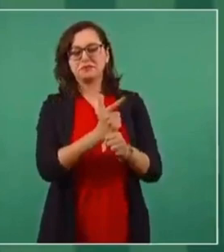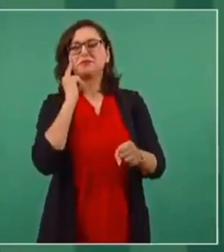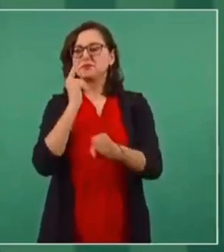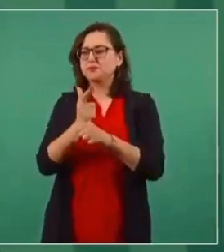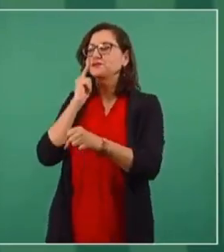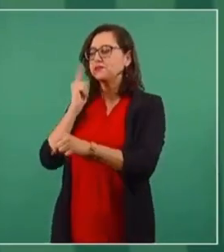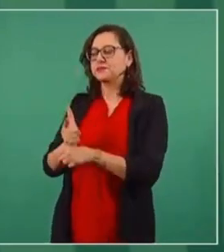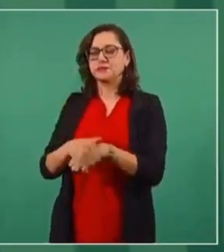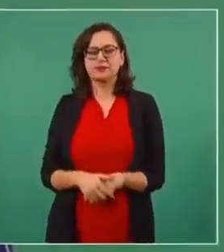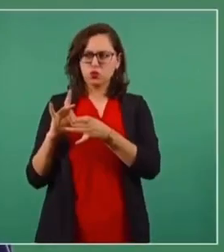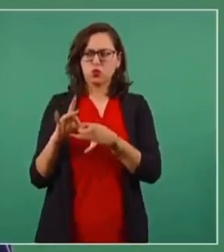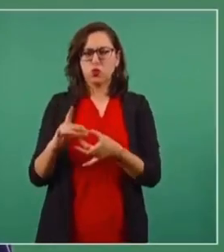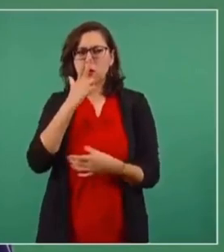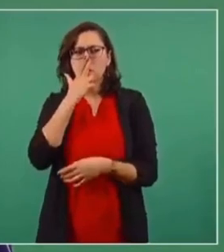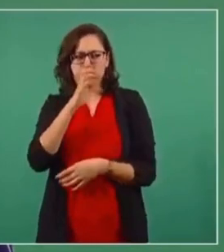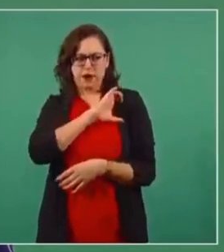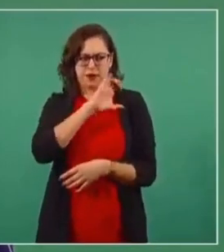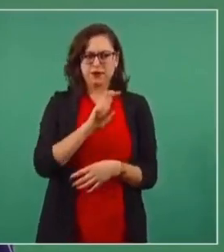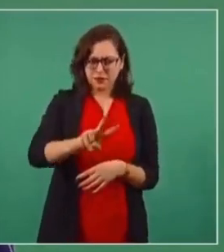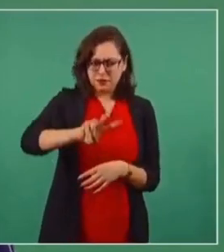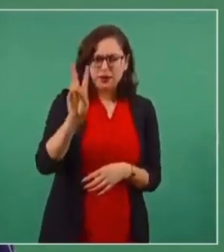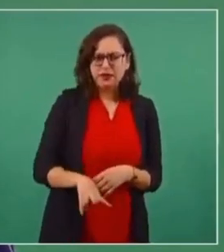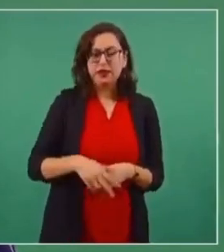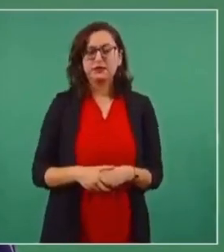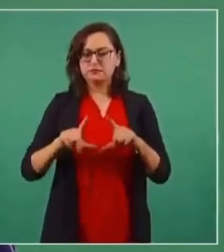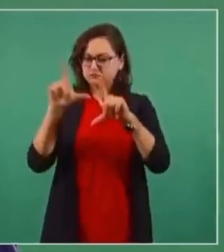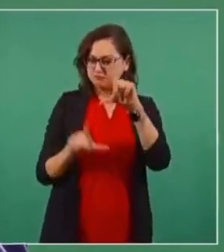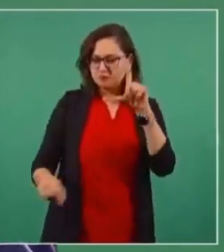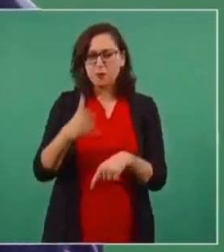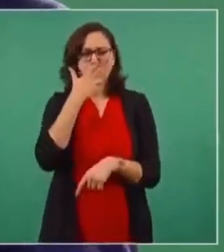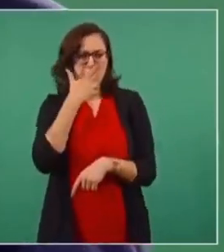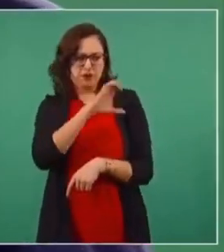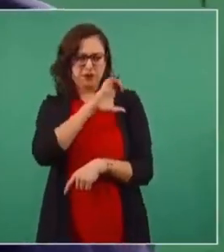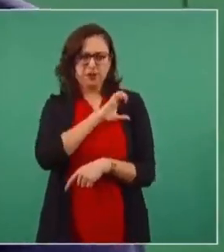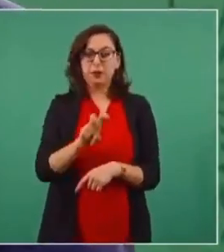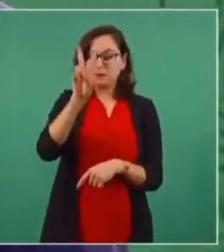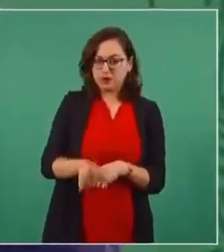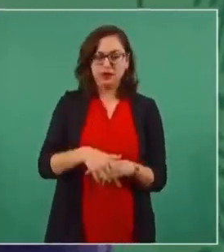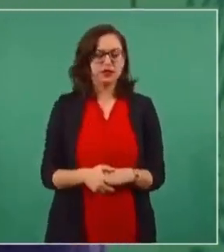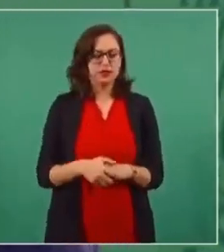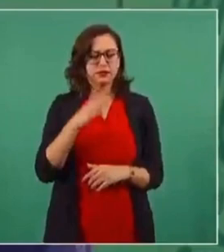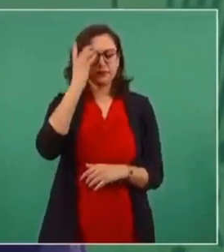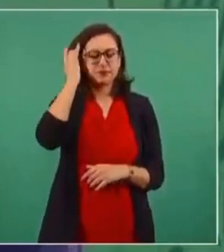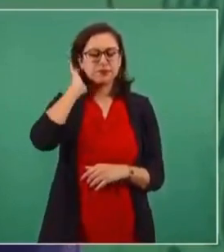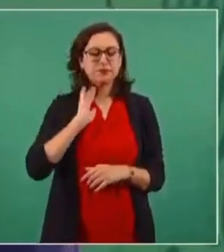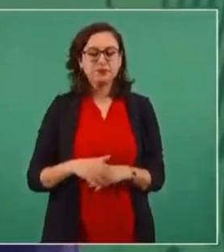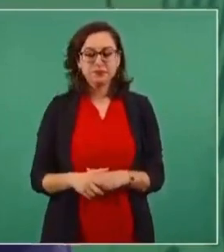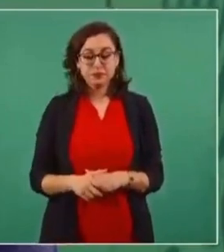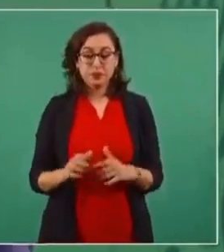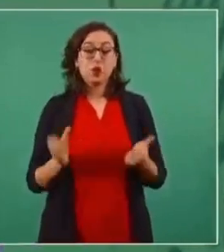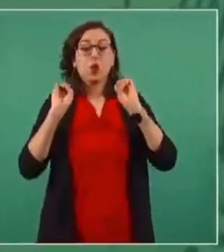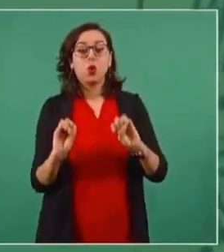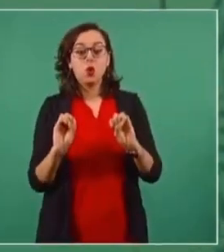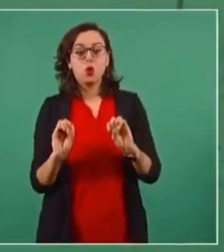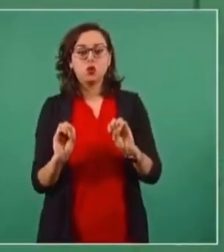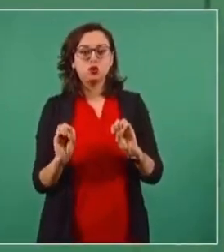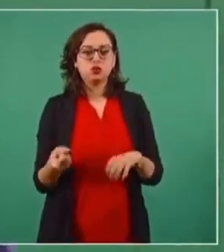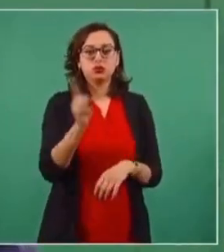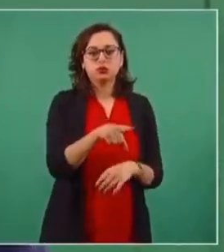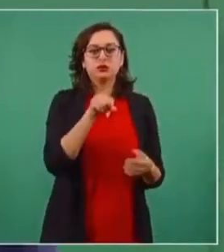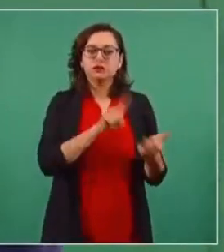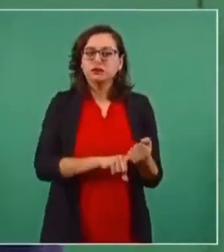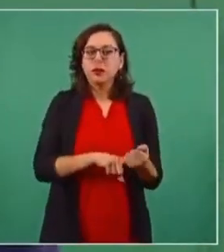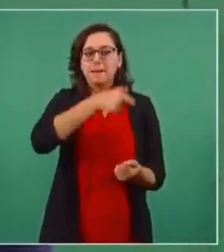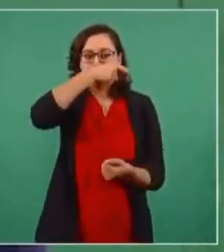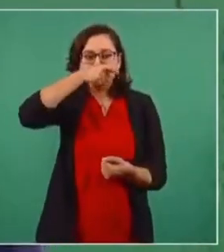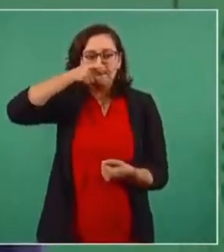el prójimo? ¿Te importa México? ¿Te importa la nación? ¿O te domina la ambición?